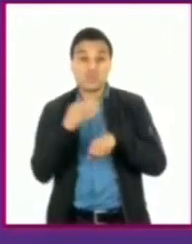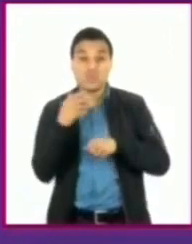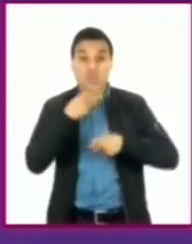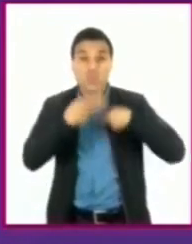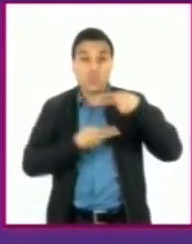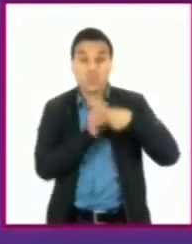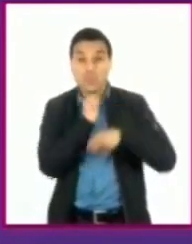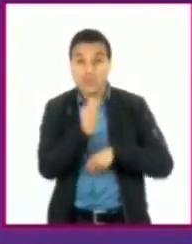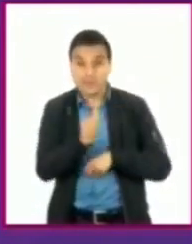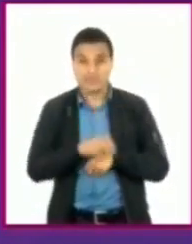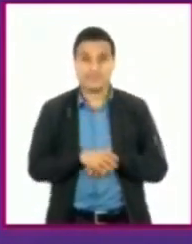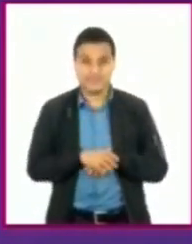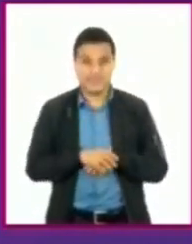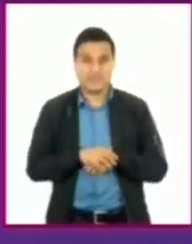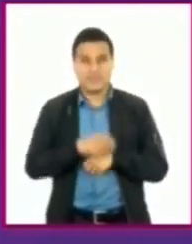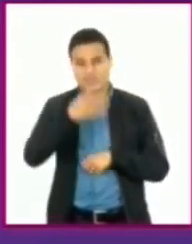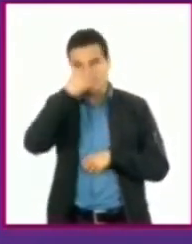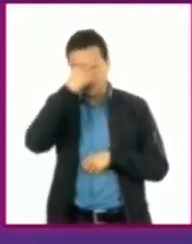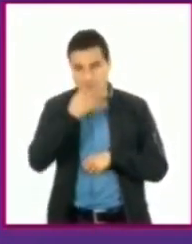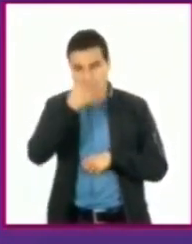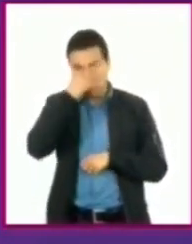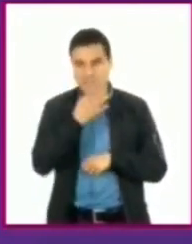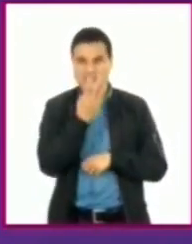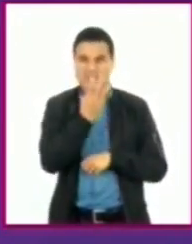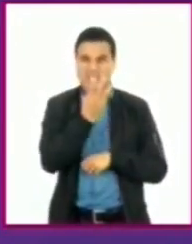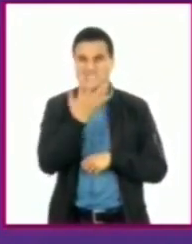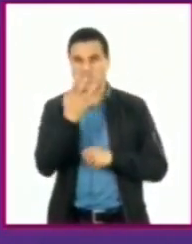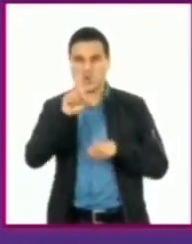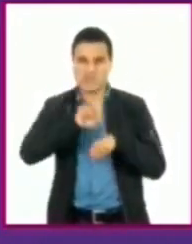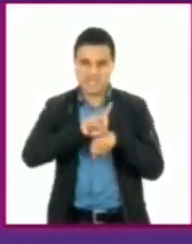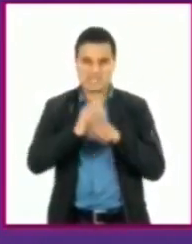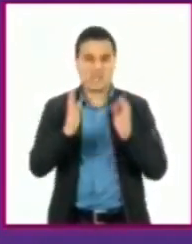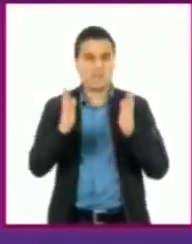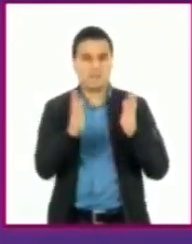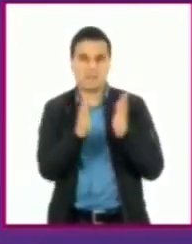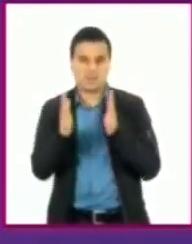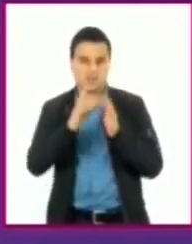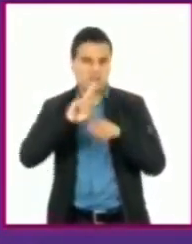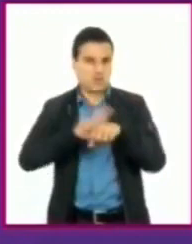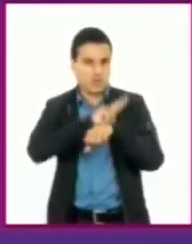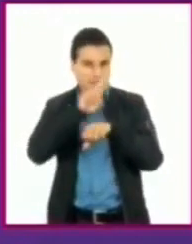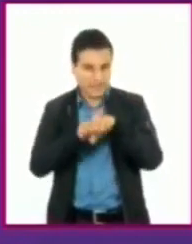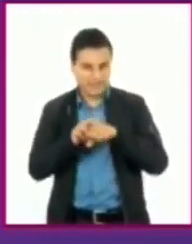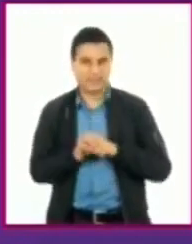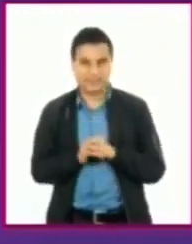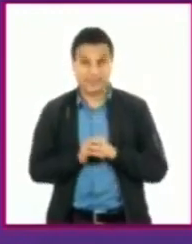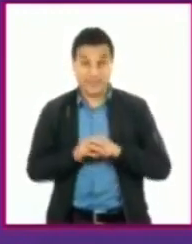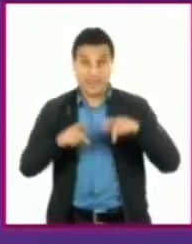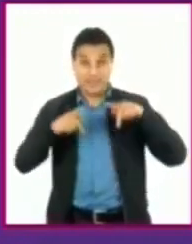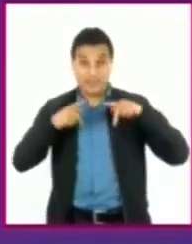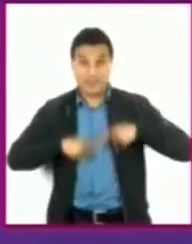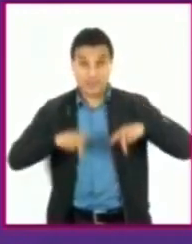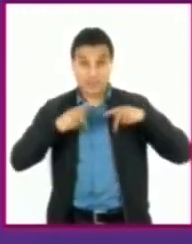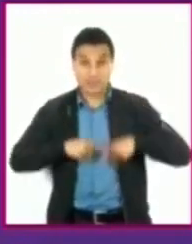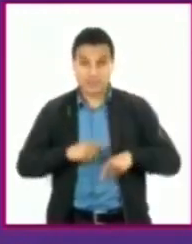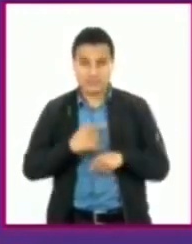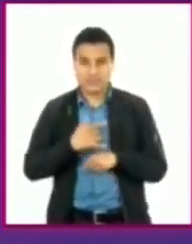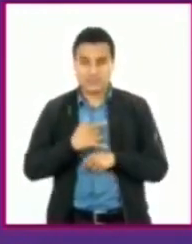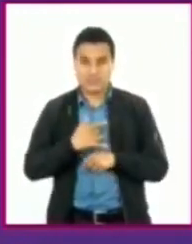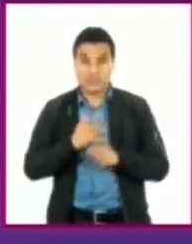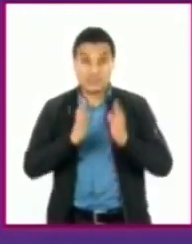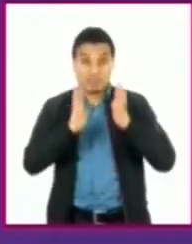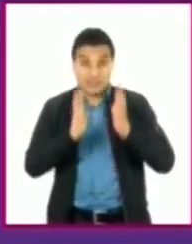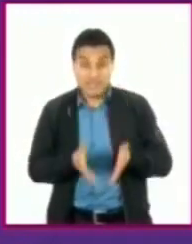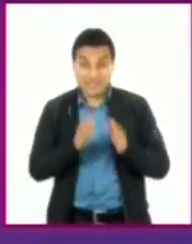lo requiere. Una gripe debe durar de tres a cinco días como máximo, una gripe anormal común y si el paciente ya se tuvo un poquito de tratamiento